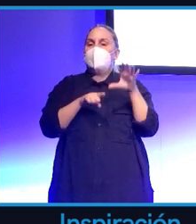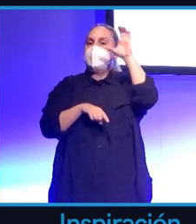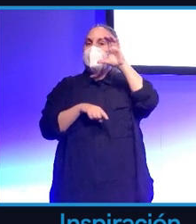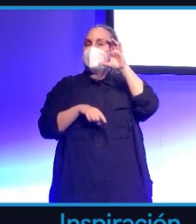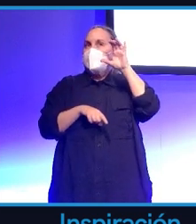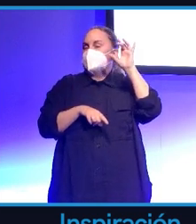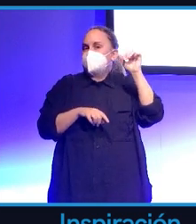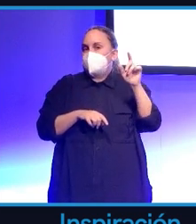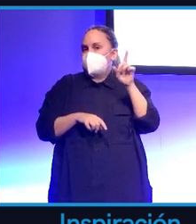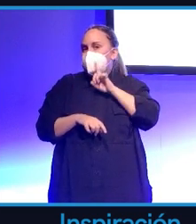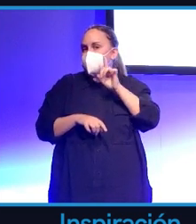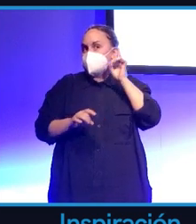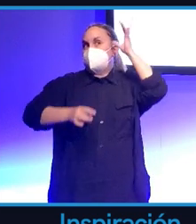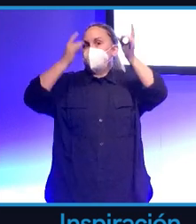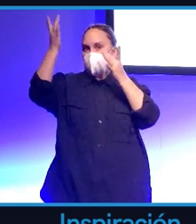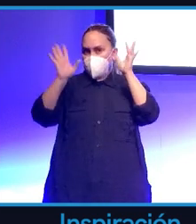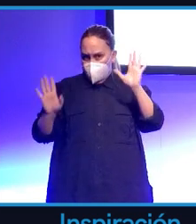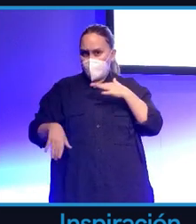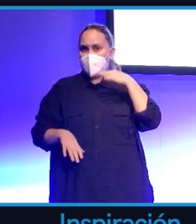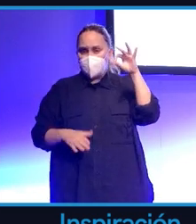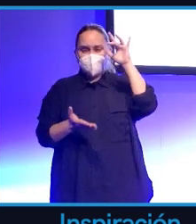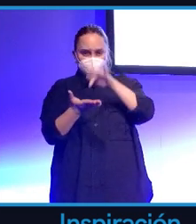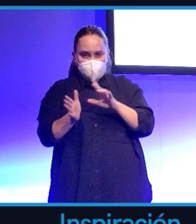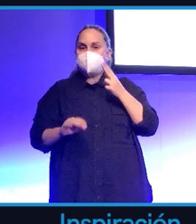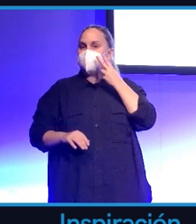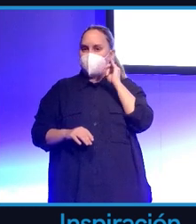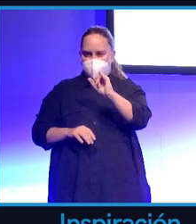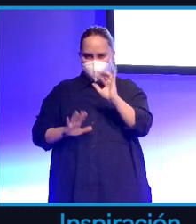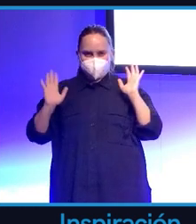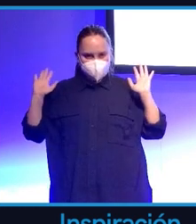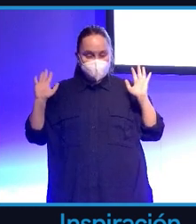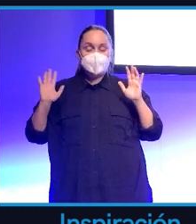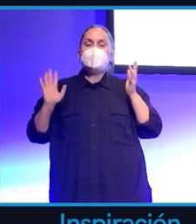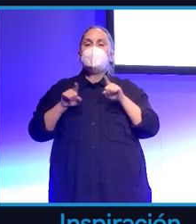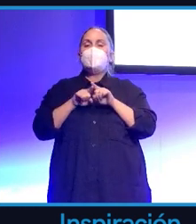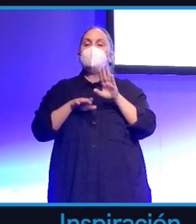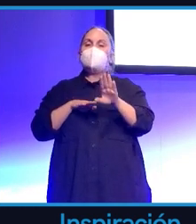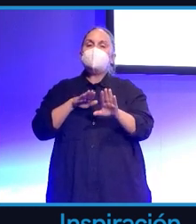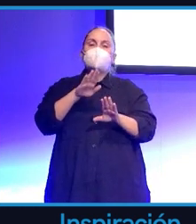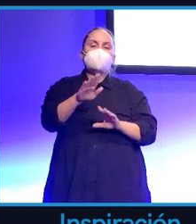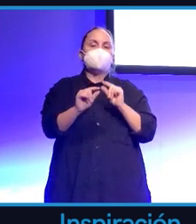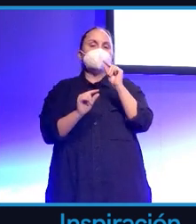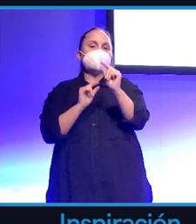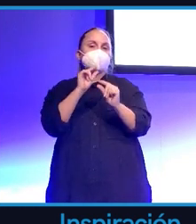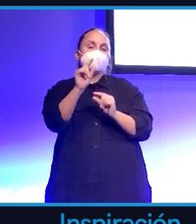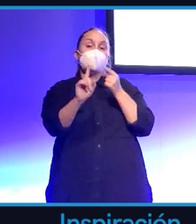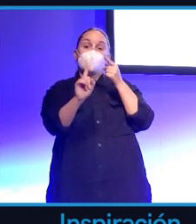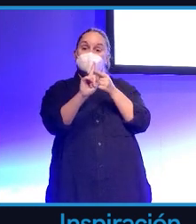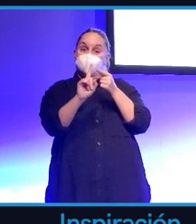técnicamente esos miedos existen. Pues se trata de empezar a poner pasitos para controlar estas